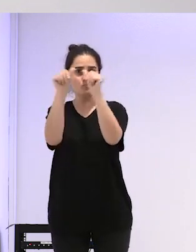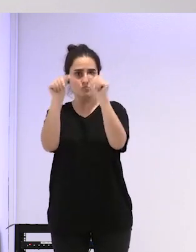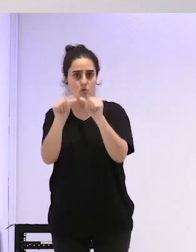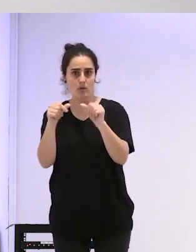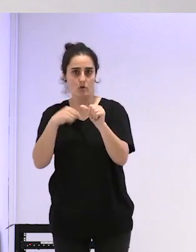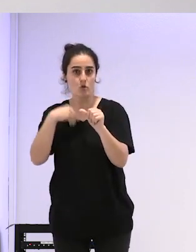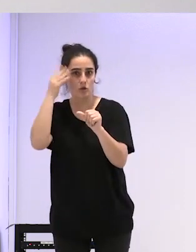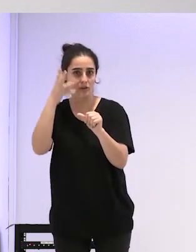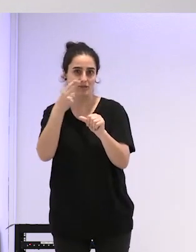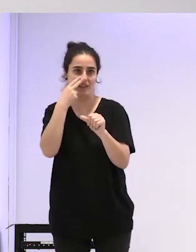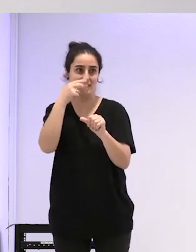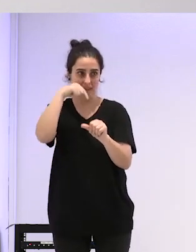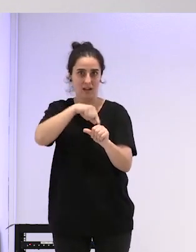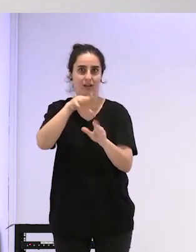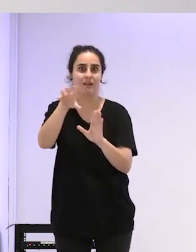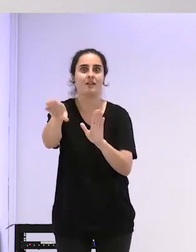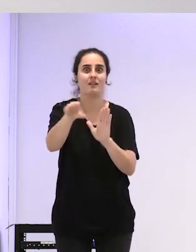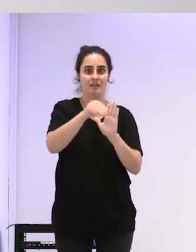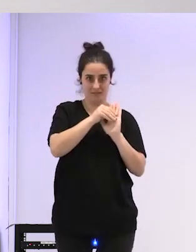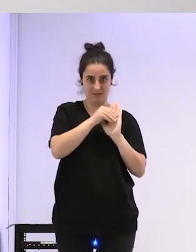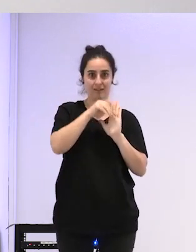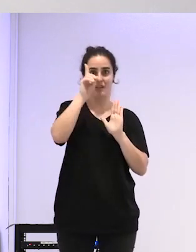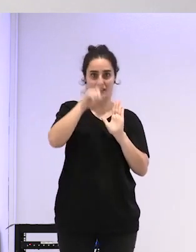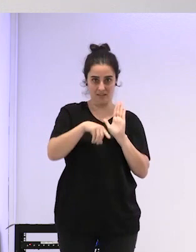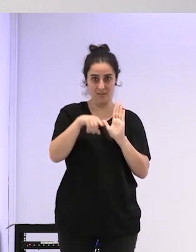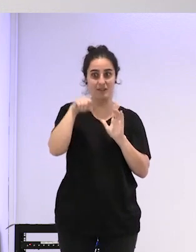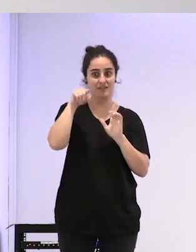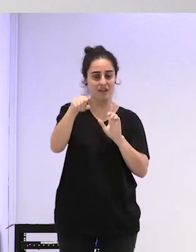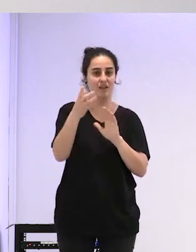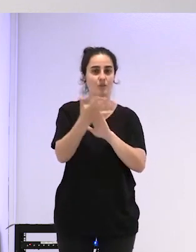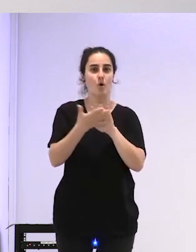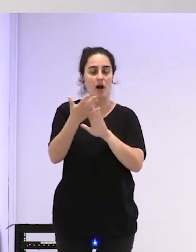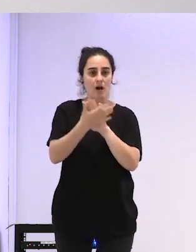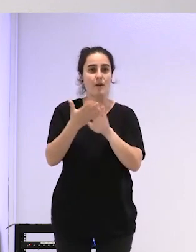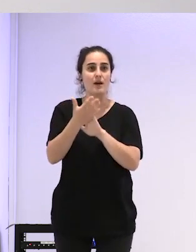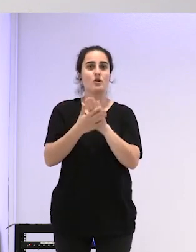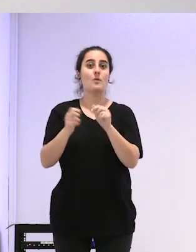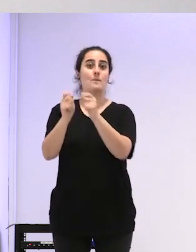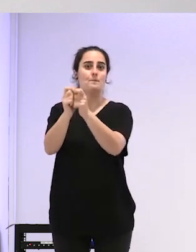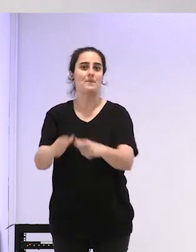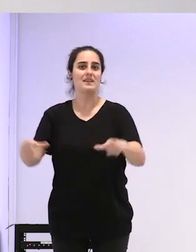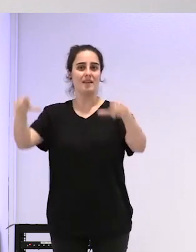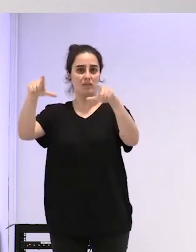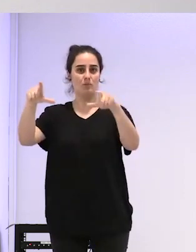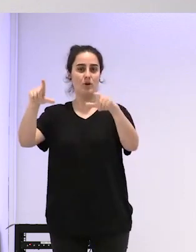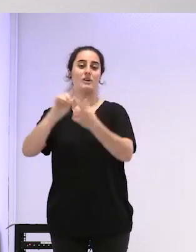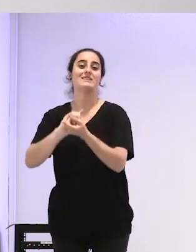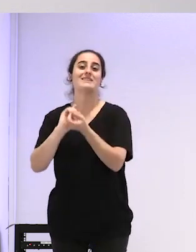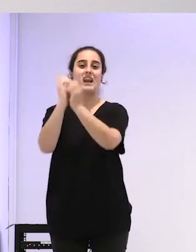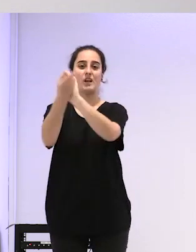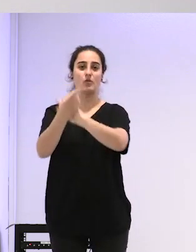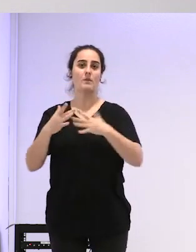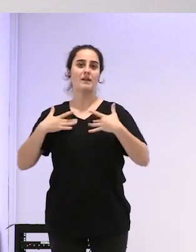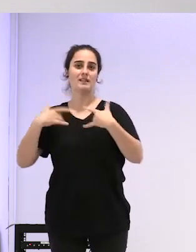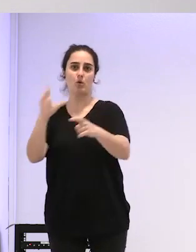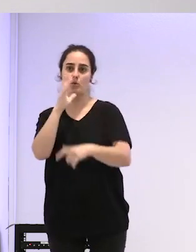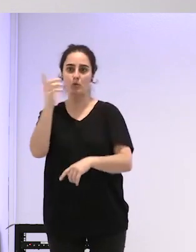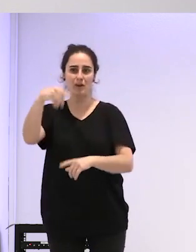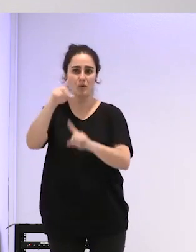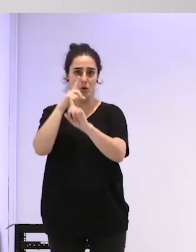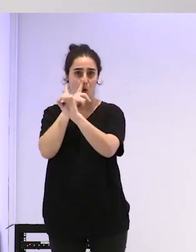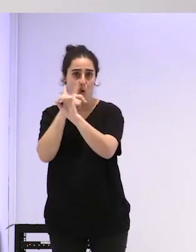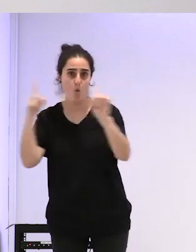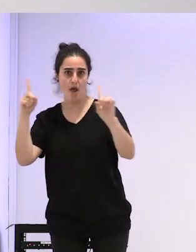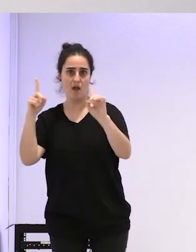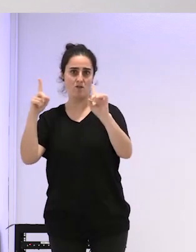recogierais hablarais con plataforma que os formaba salud y supierais los pasos o sea por una lucha de un año o sea no nos siguieron en